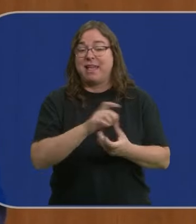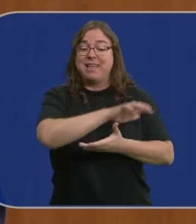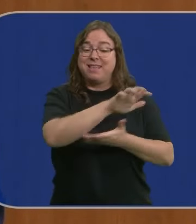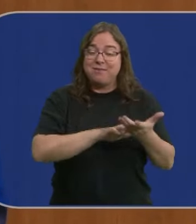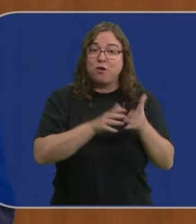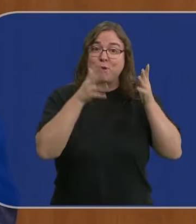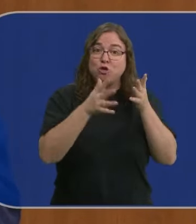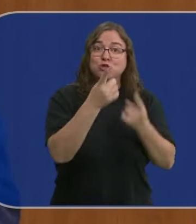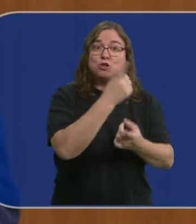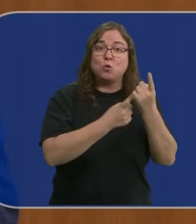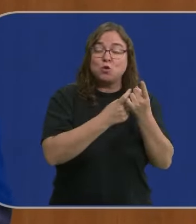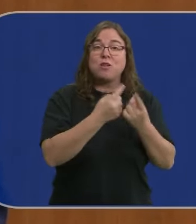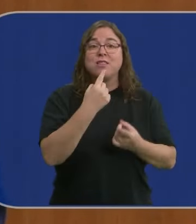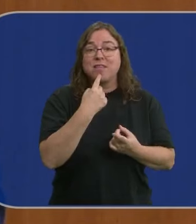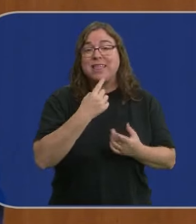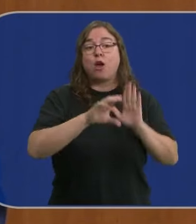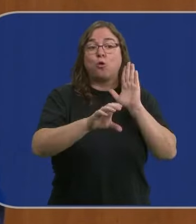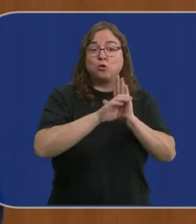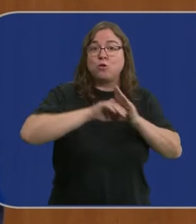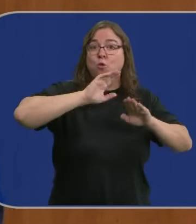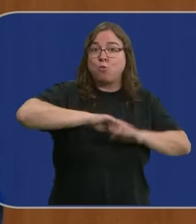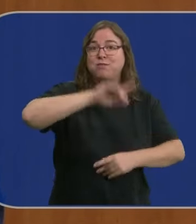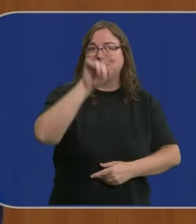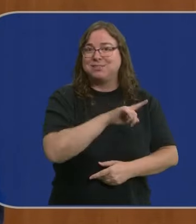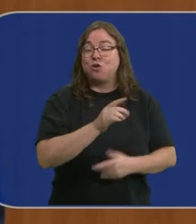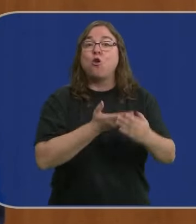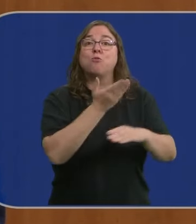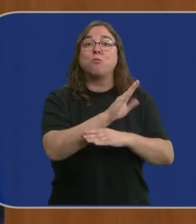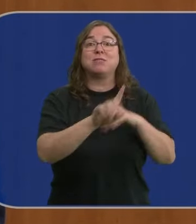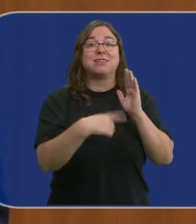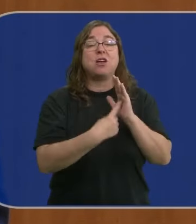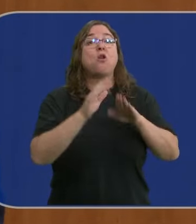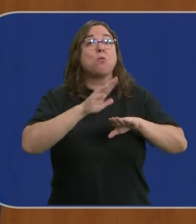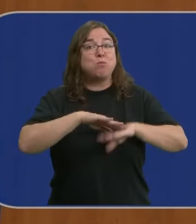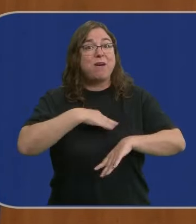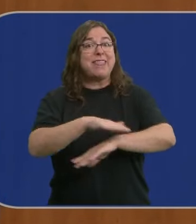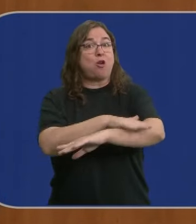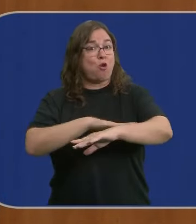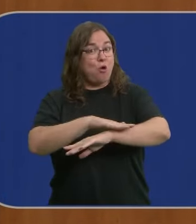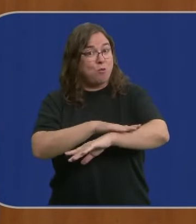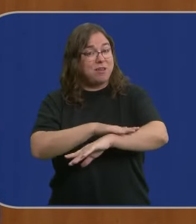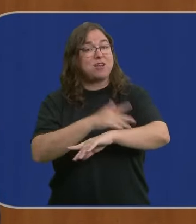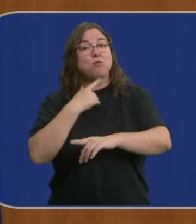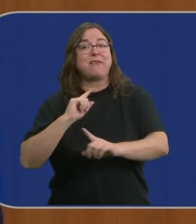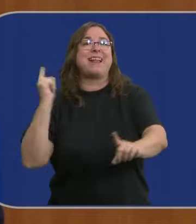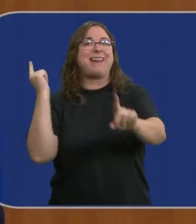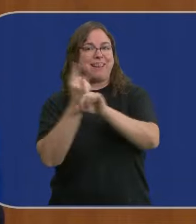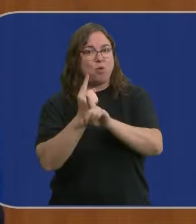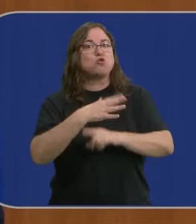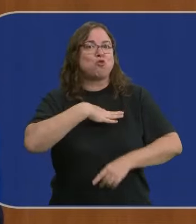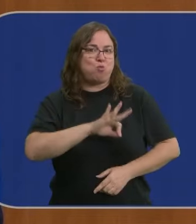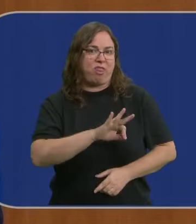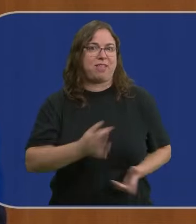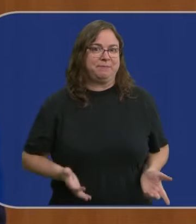verifique la constitucionalidad de la proposición de ley, pues es probable que el gobierno de la nación presente recurso